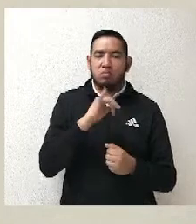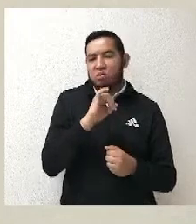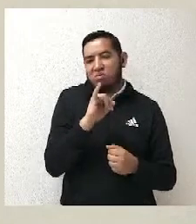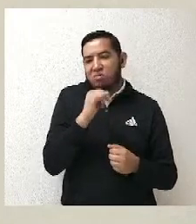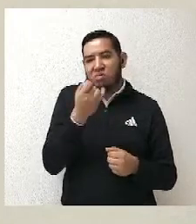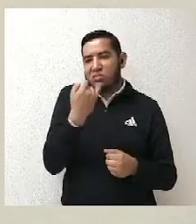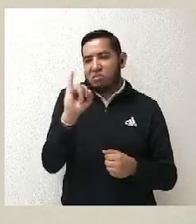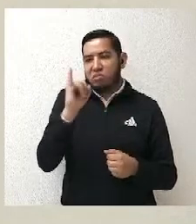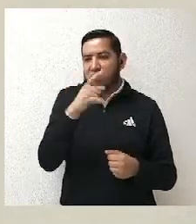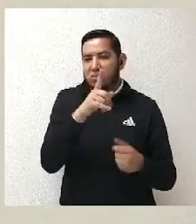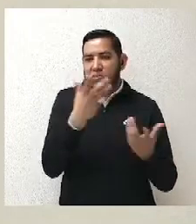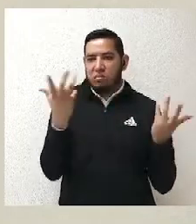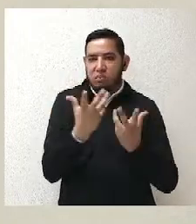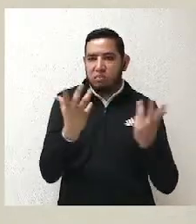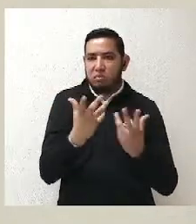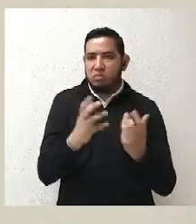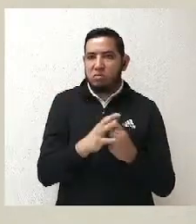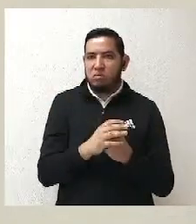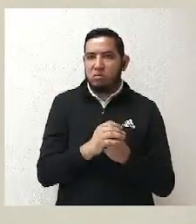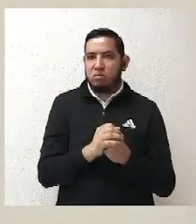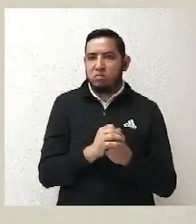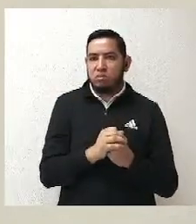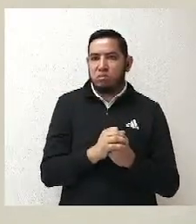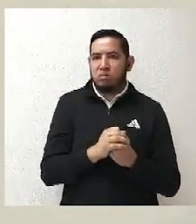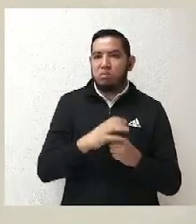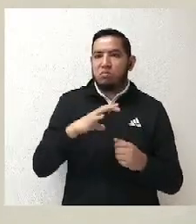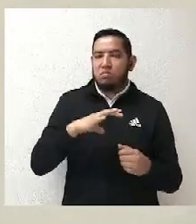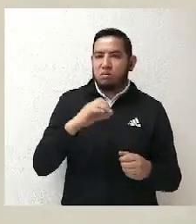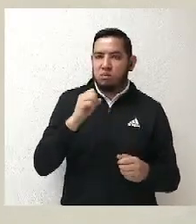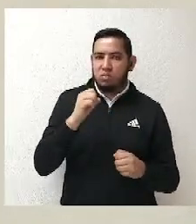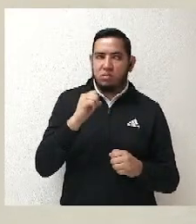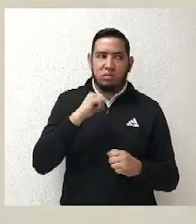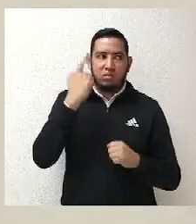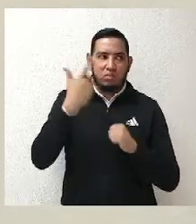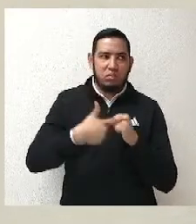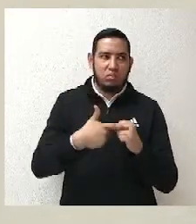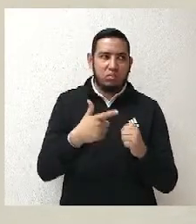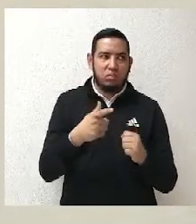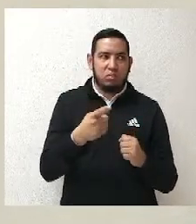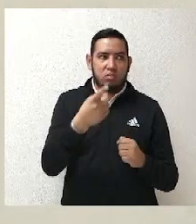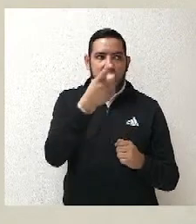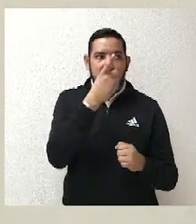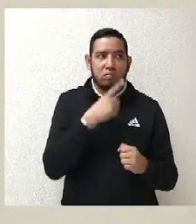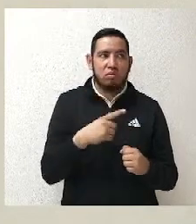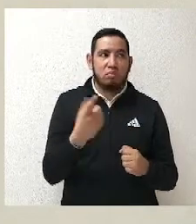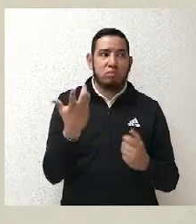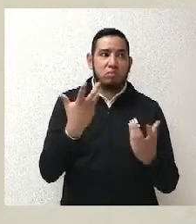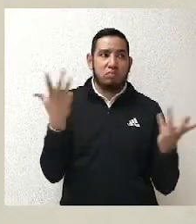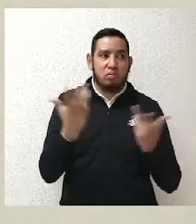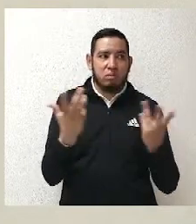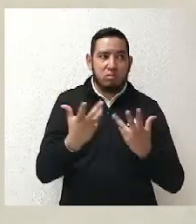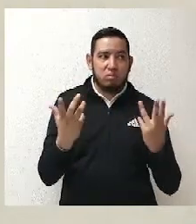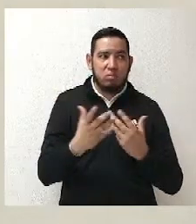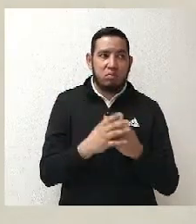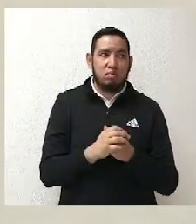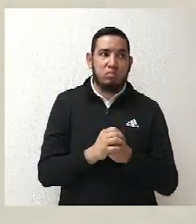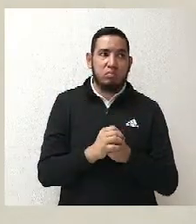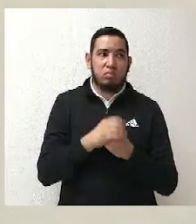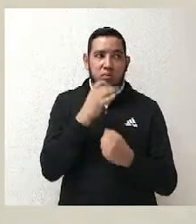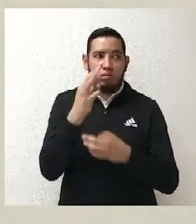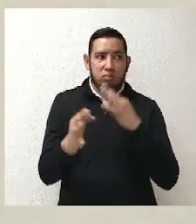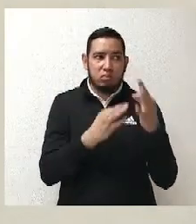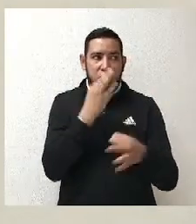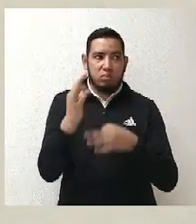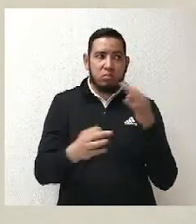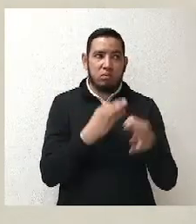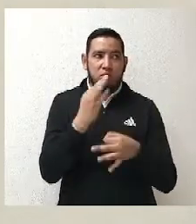y opiniones. Si algo no quedó claro, también por favor pregunten y vamos viendo punto por punto, estoy a